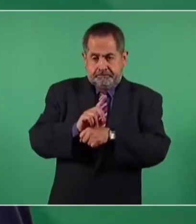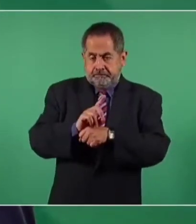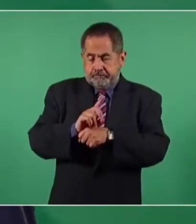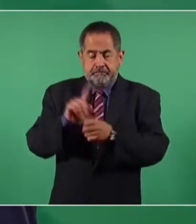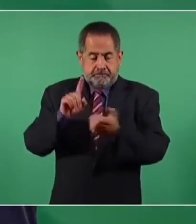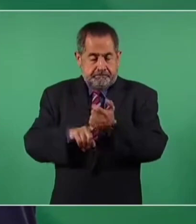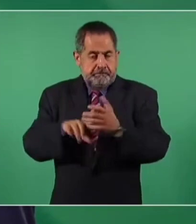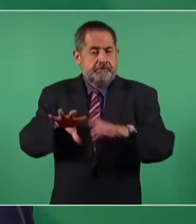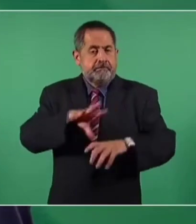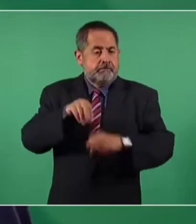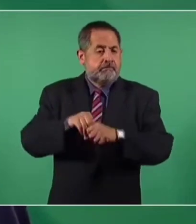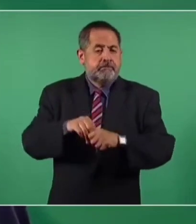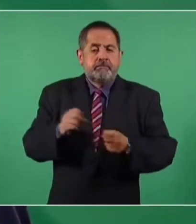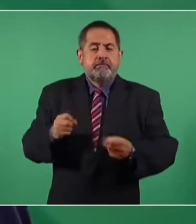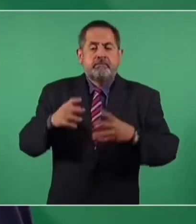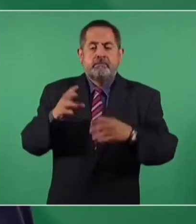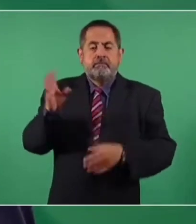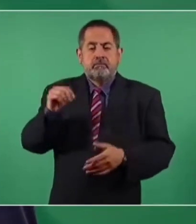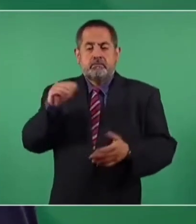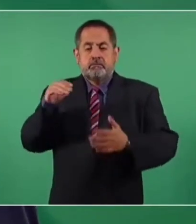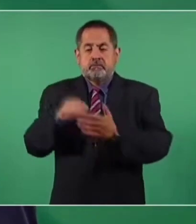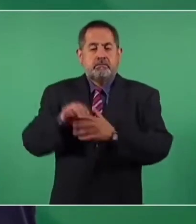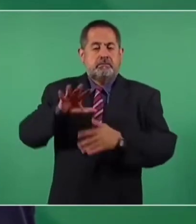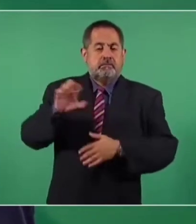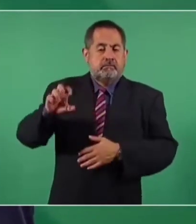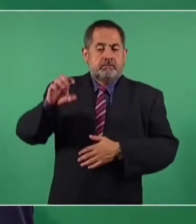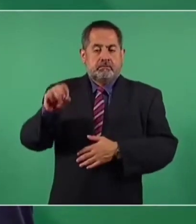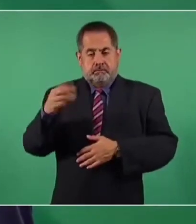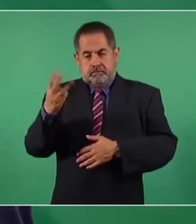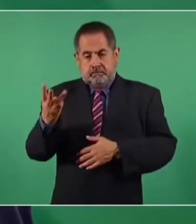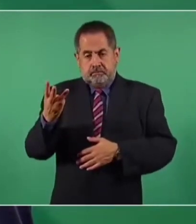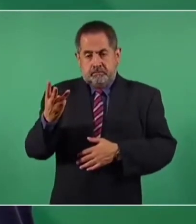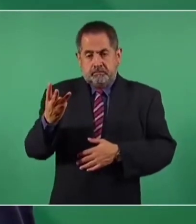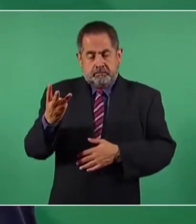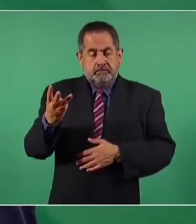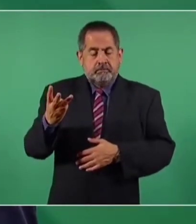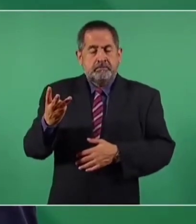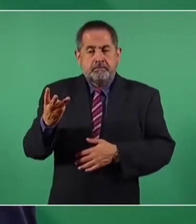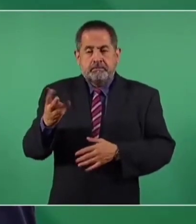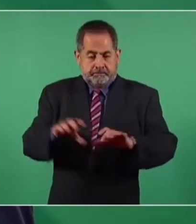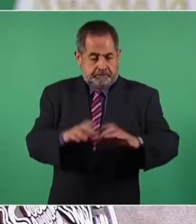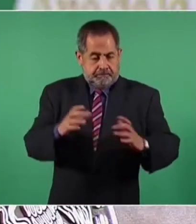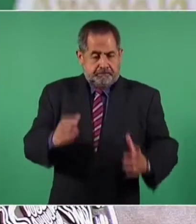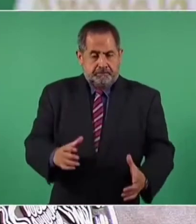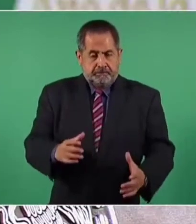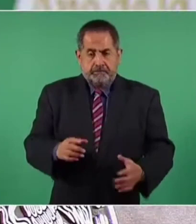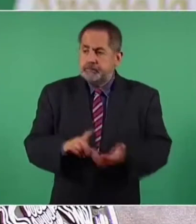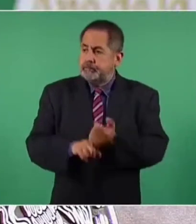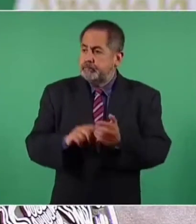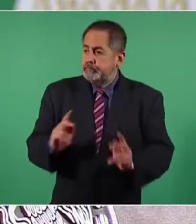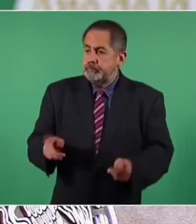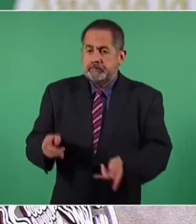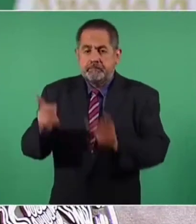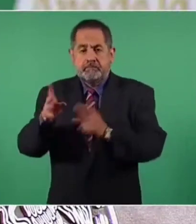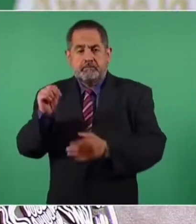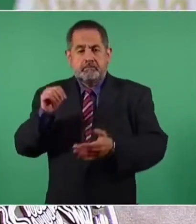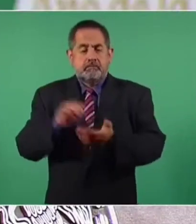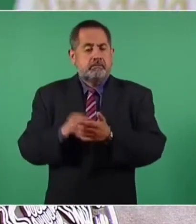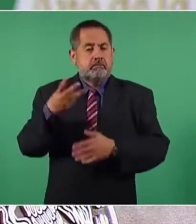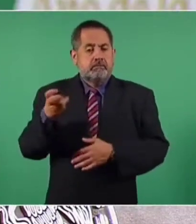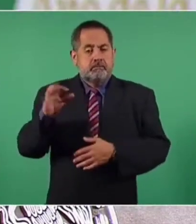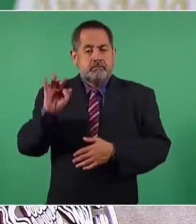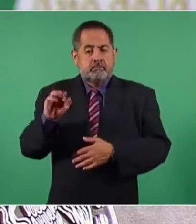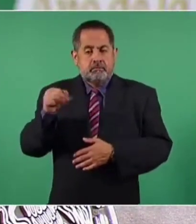se ofrecieron 9.503 cilindros, se vendieron 9.343,